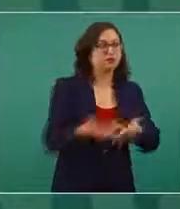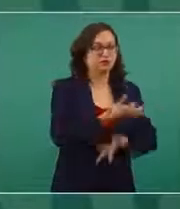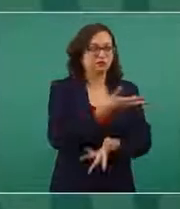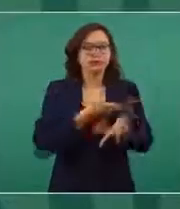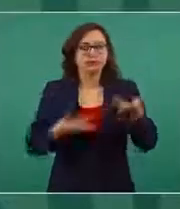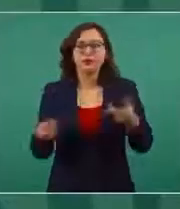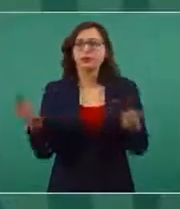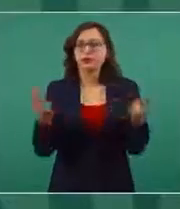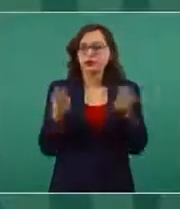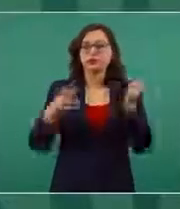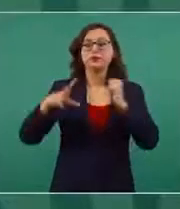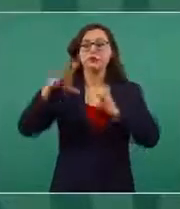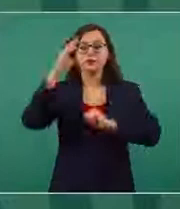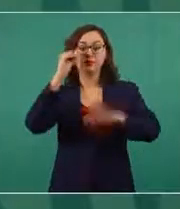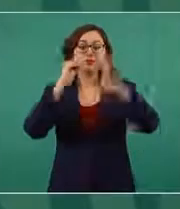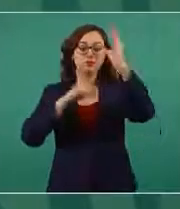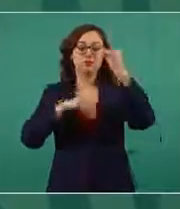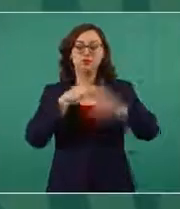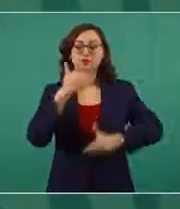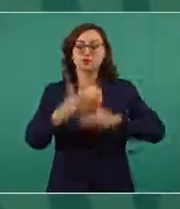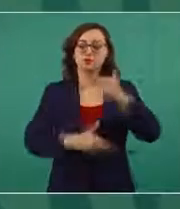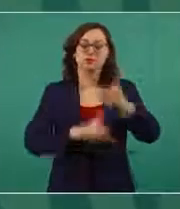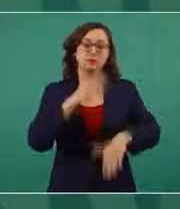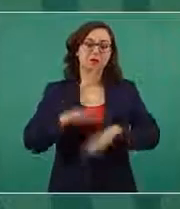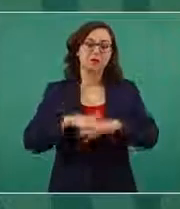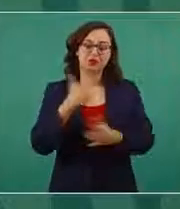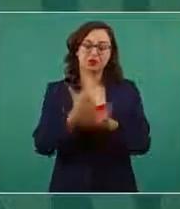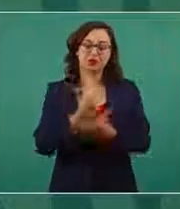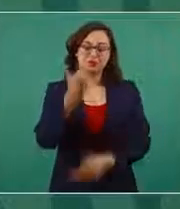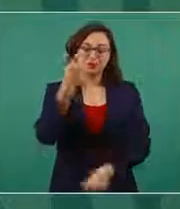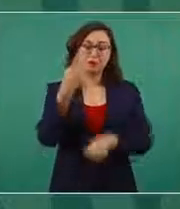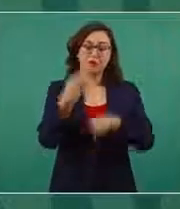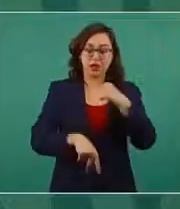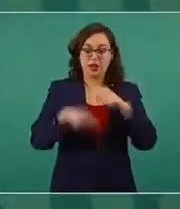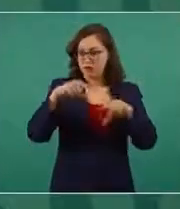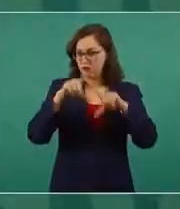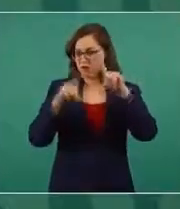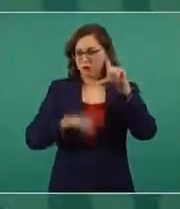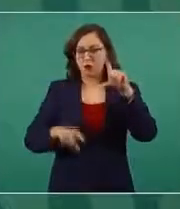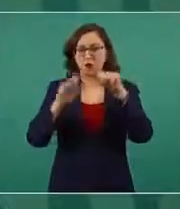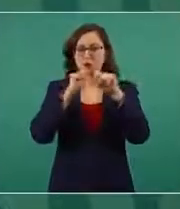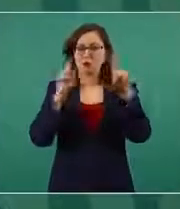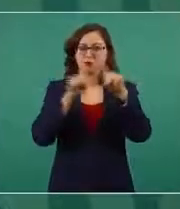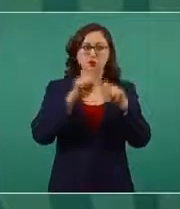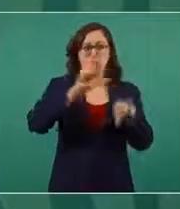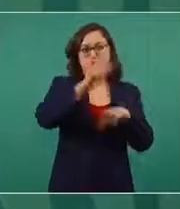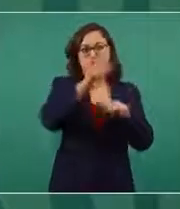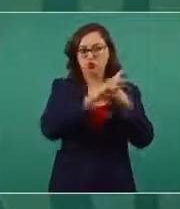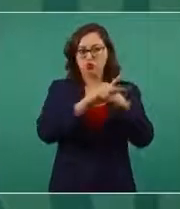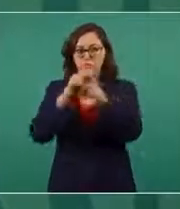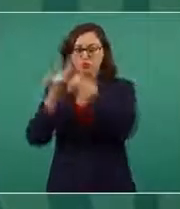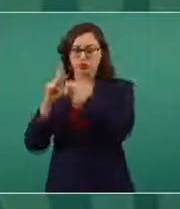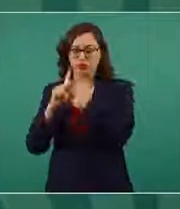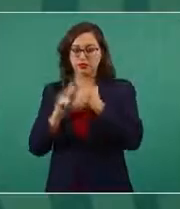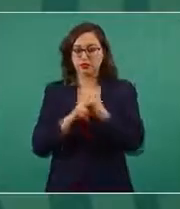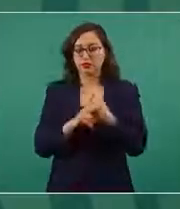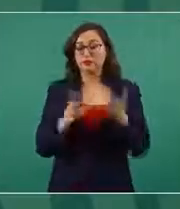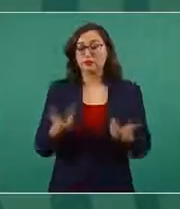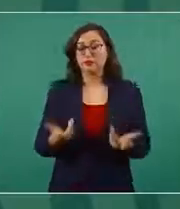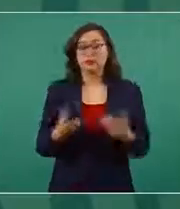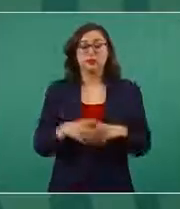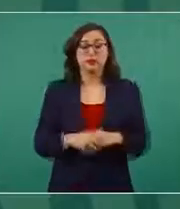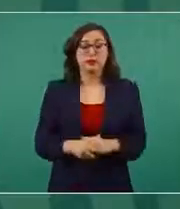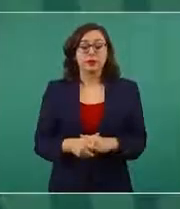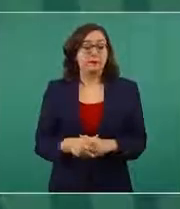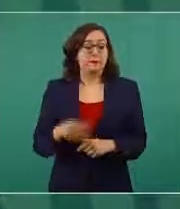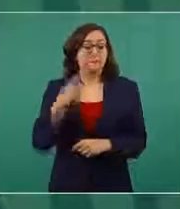puede tener una consecuencia muy importante para México o para cualquier país del mundo que haya cerrado escuelas. Hay